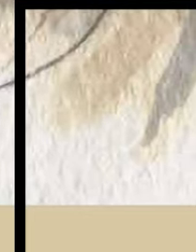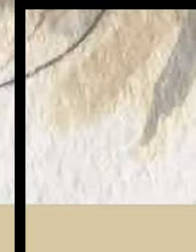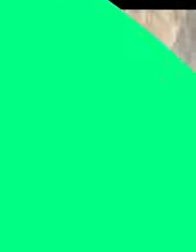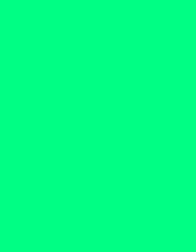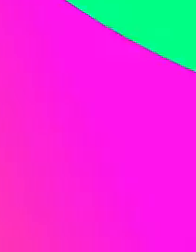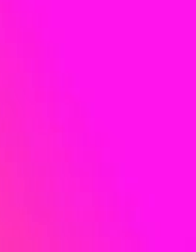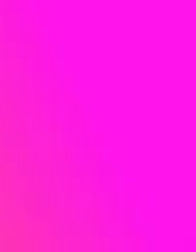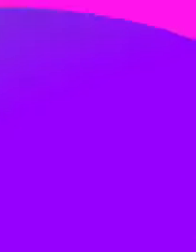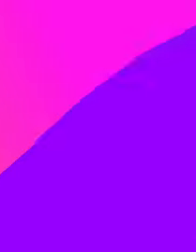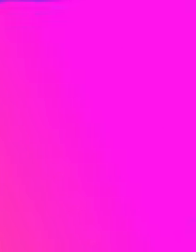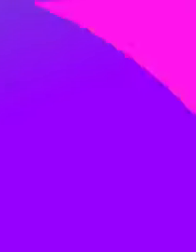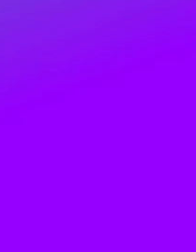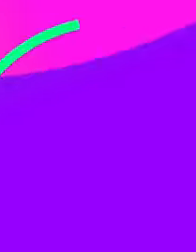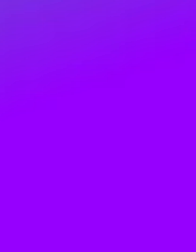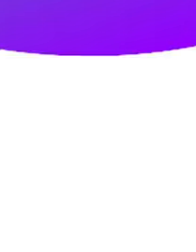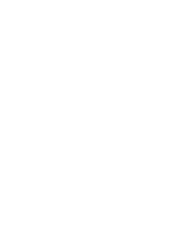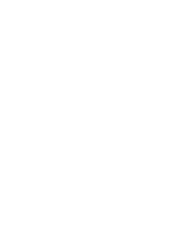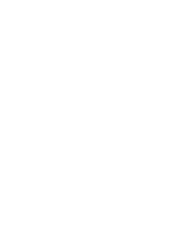Ramírez.